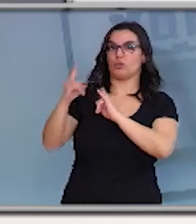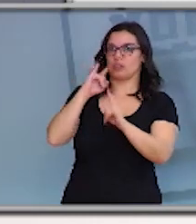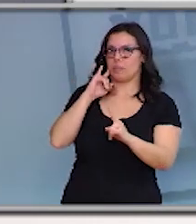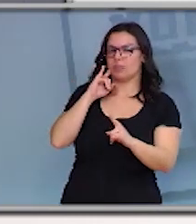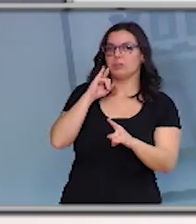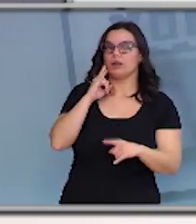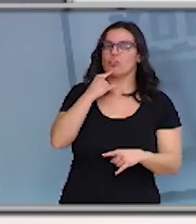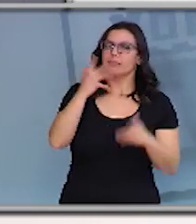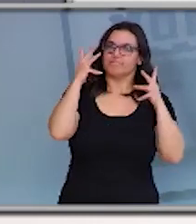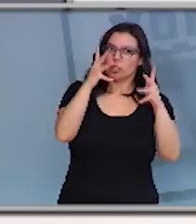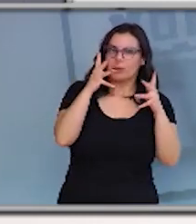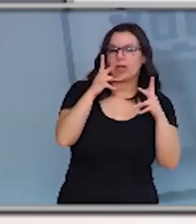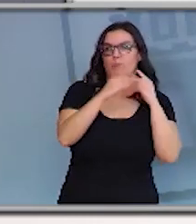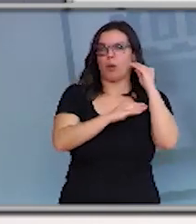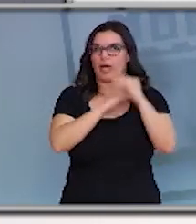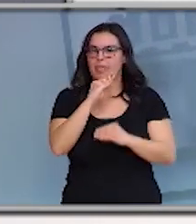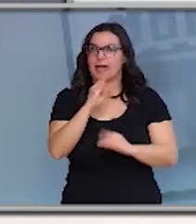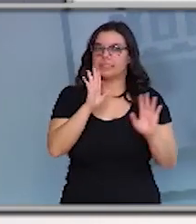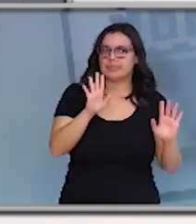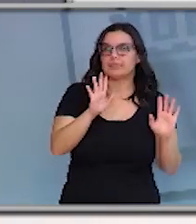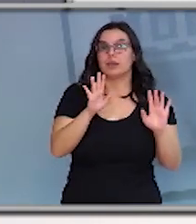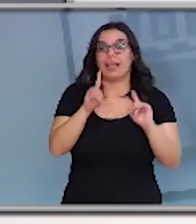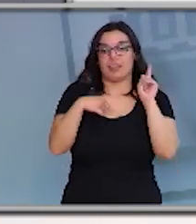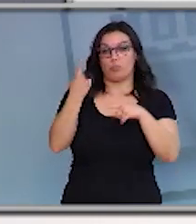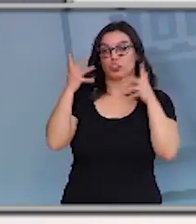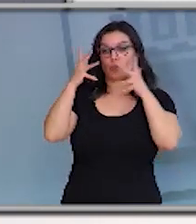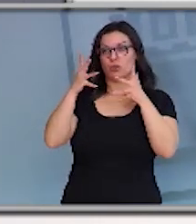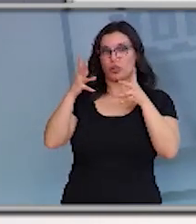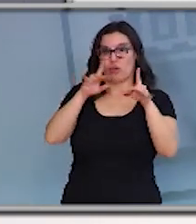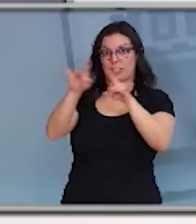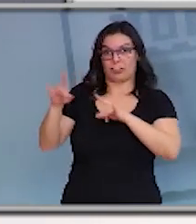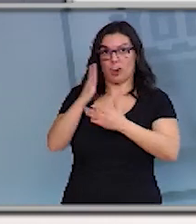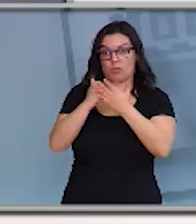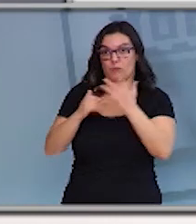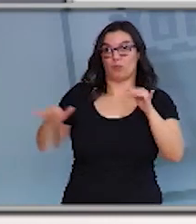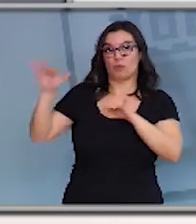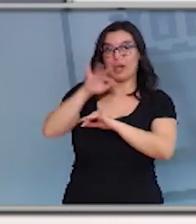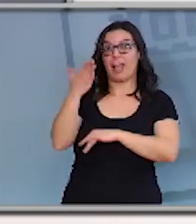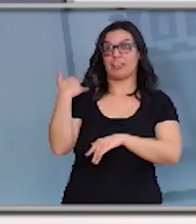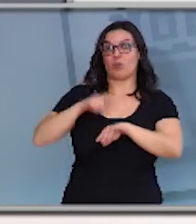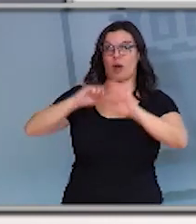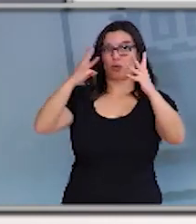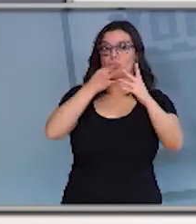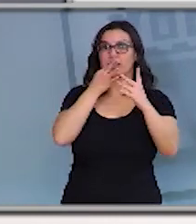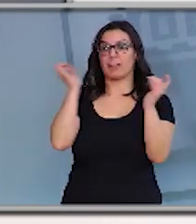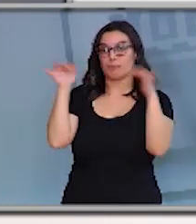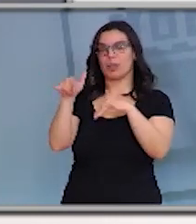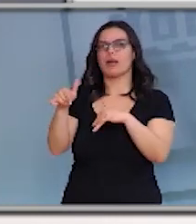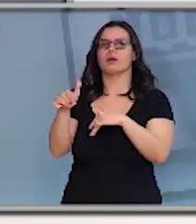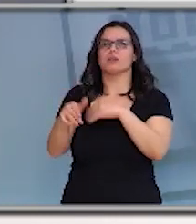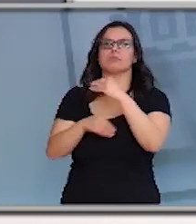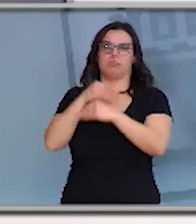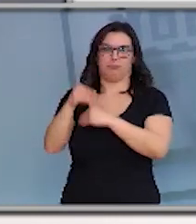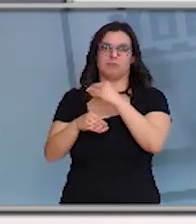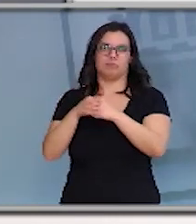nos dijeron que era recomendable hacerlo y en el consejo interterritorial ayer a las ocho de la tarde fue cuando se decidió que lo íbamos a